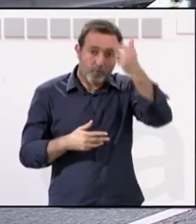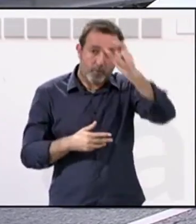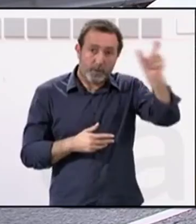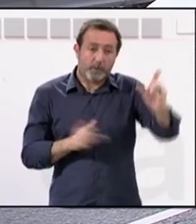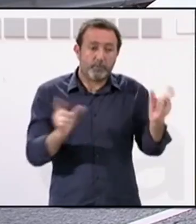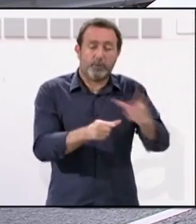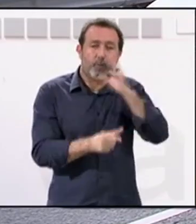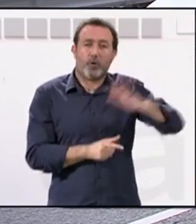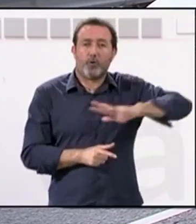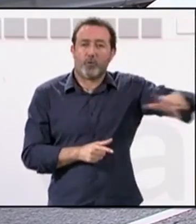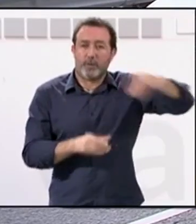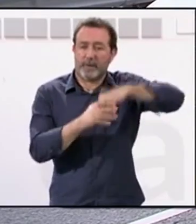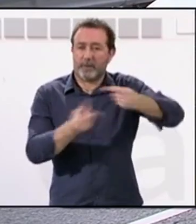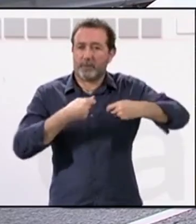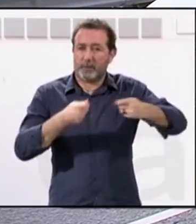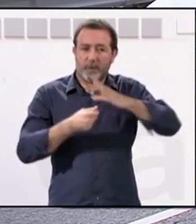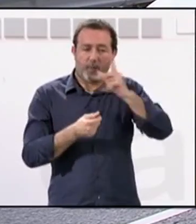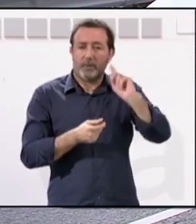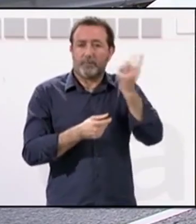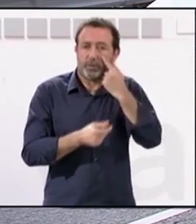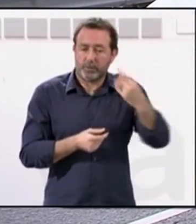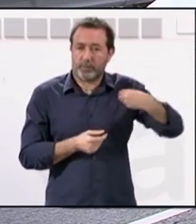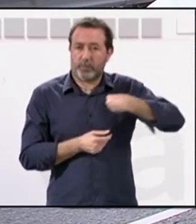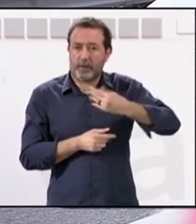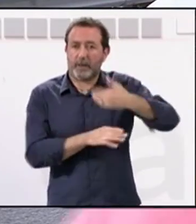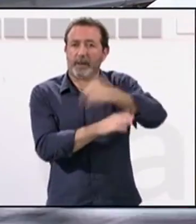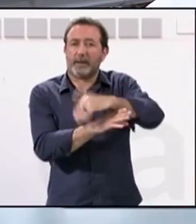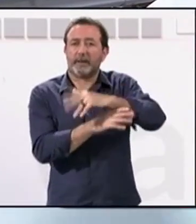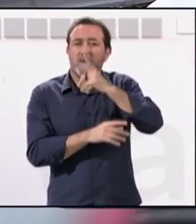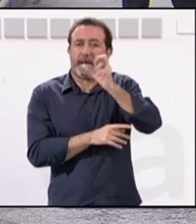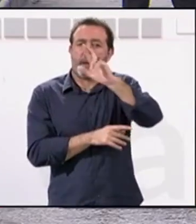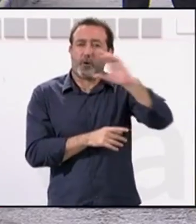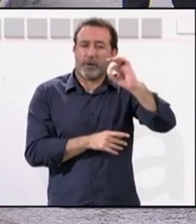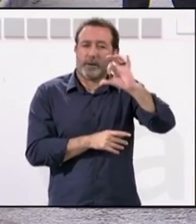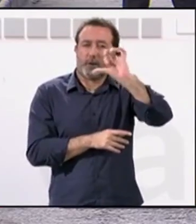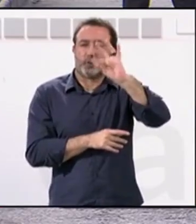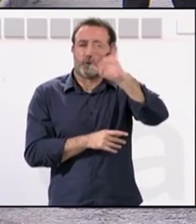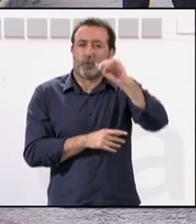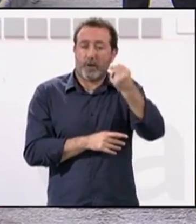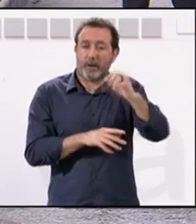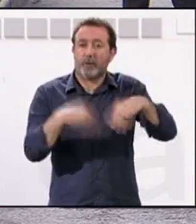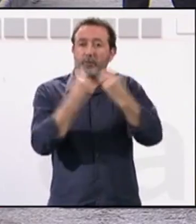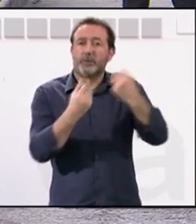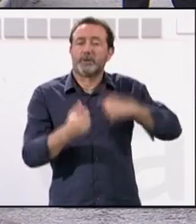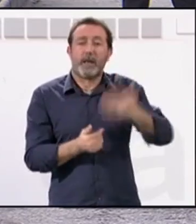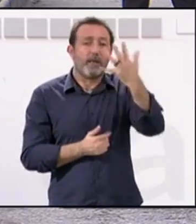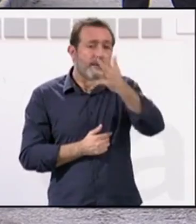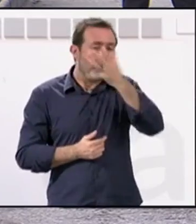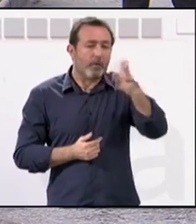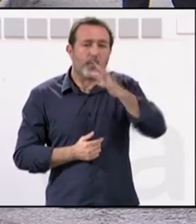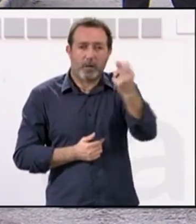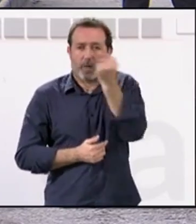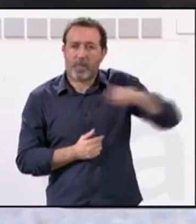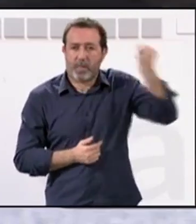establecimiento comercial después de ser interceptado en calle Héroe de Sostoa y acumular cinco denuncias por